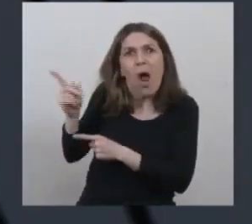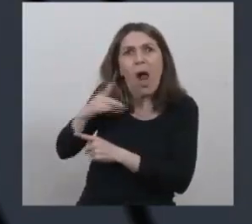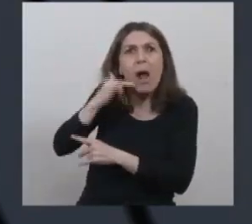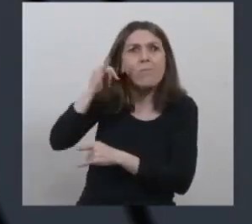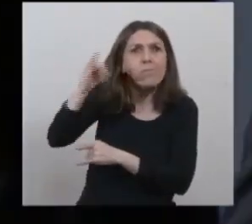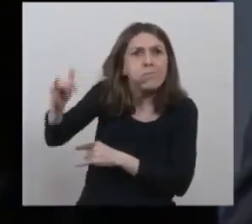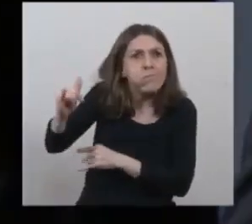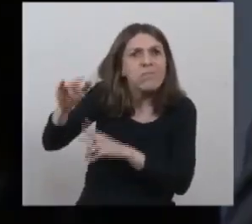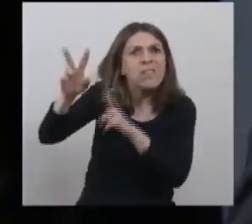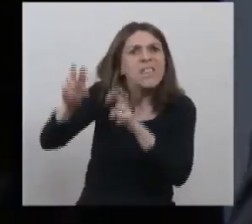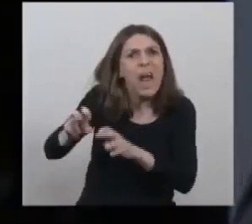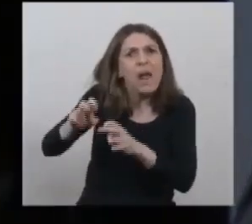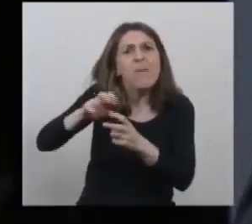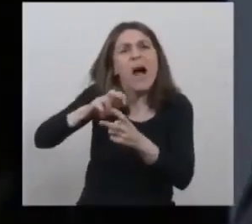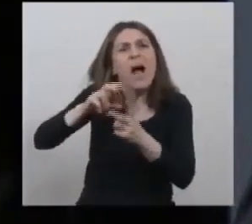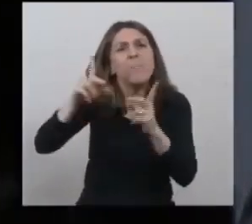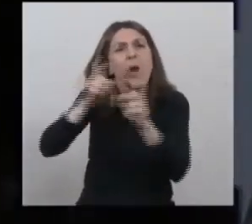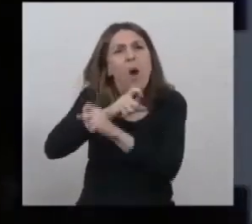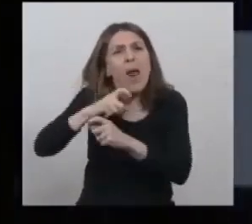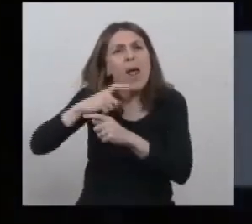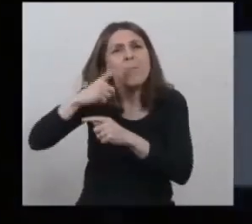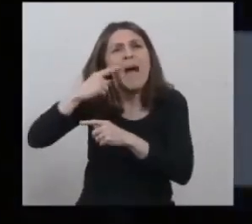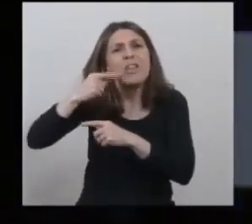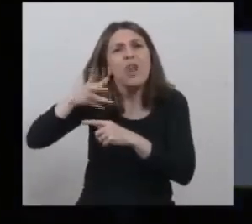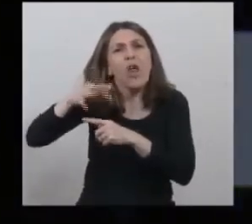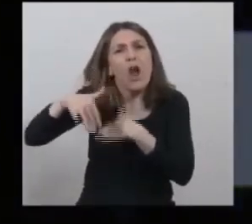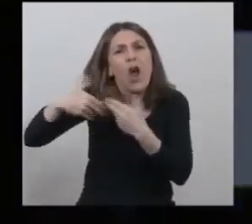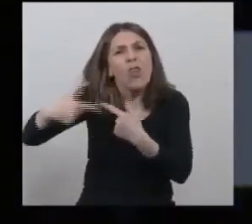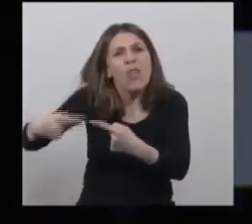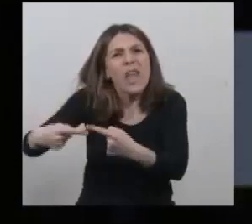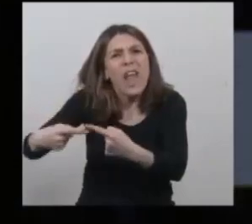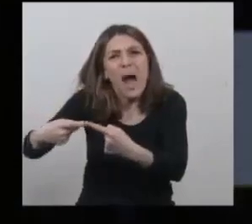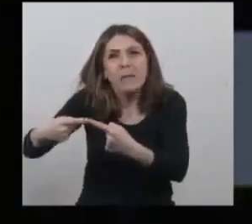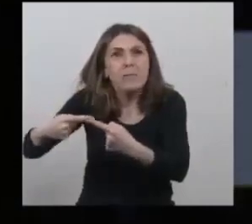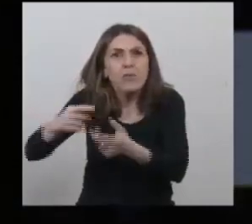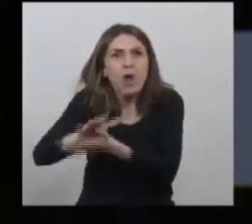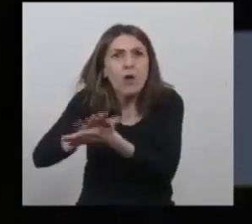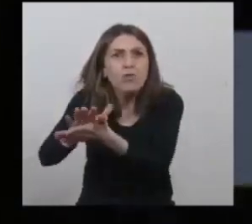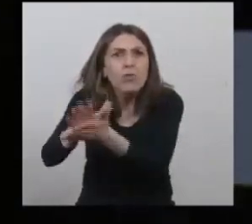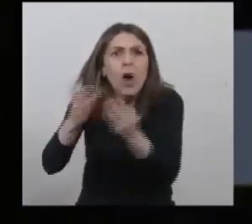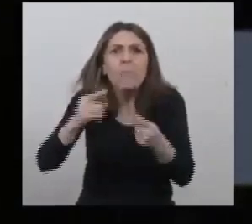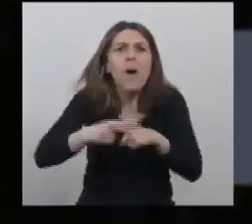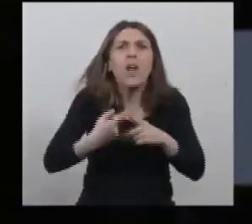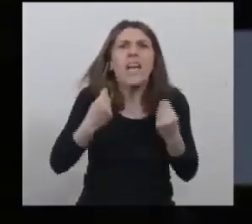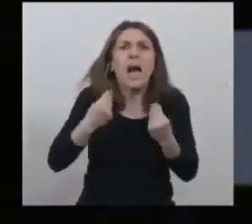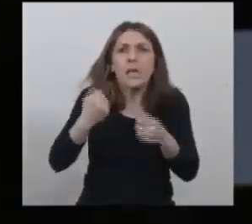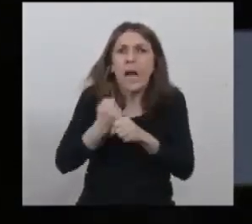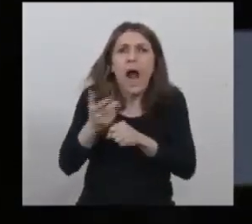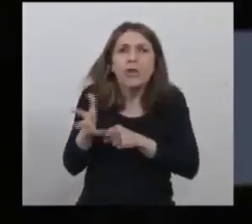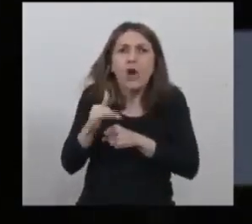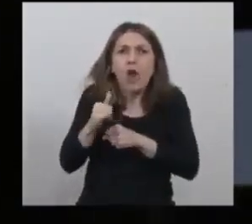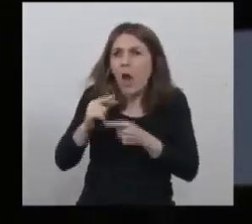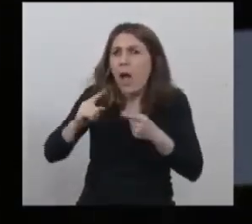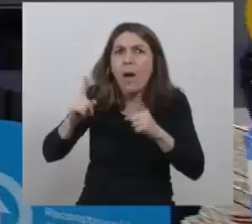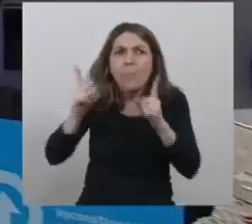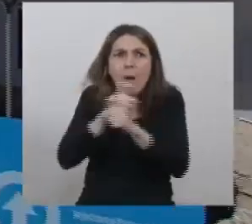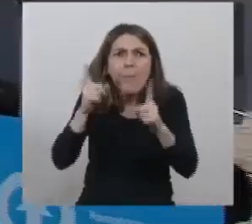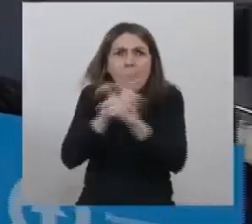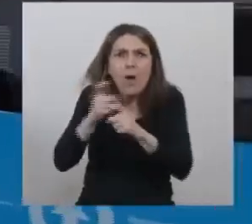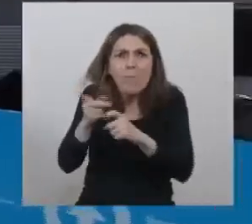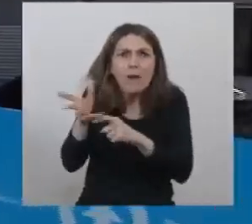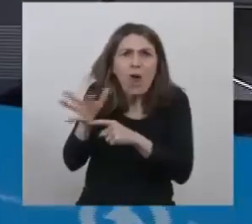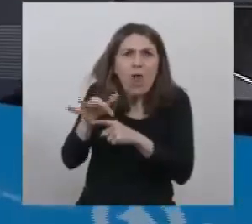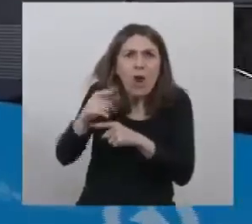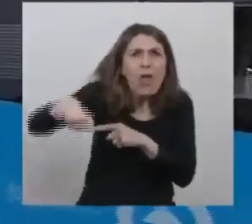con la resolución de los conflictos cotidianos. La política es lo cotidiano, es resolver los problemas que todos ustedes tienen cada